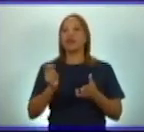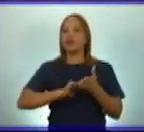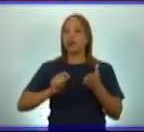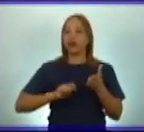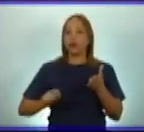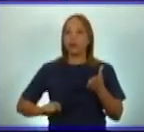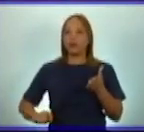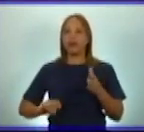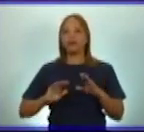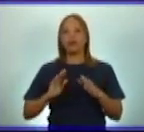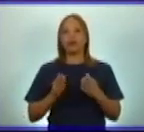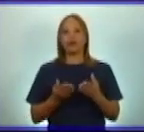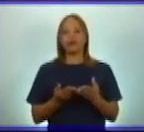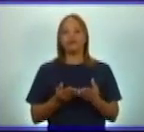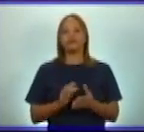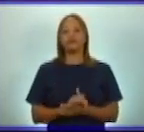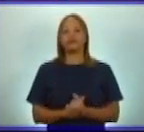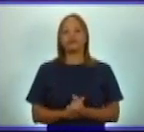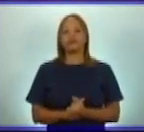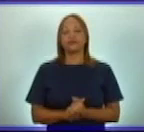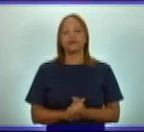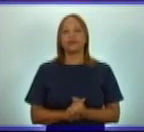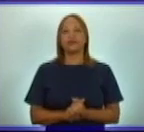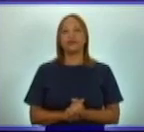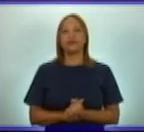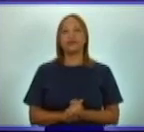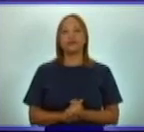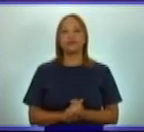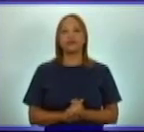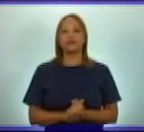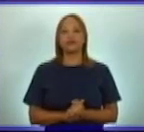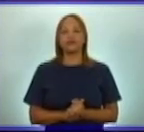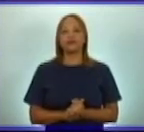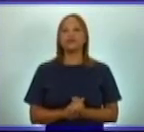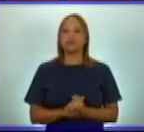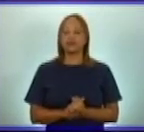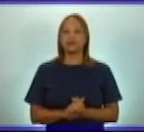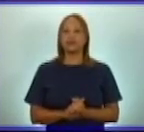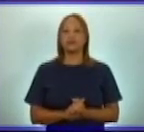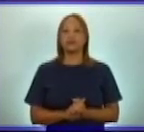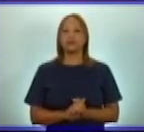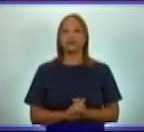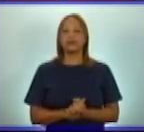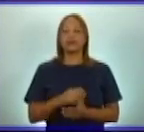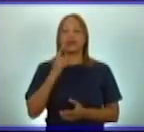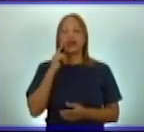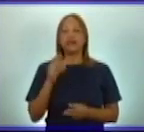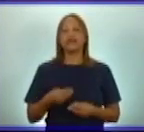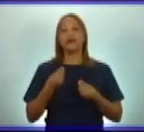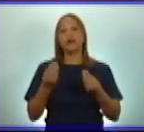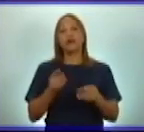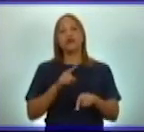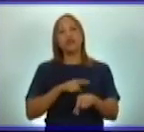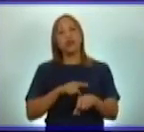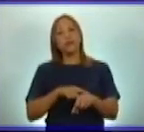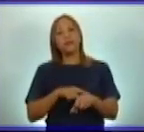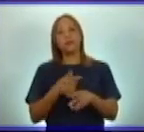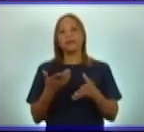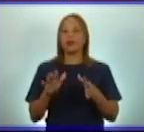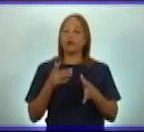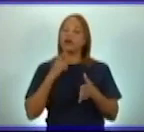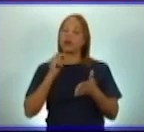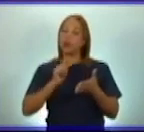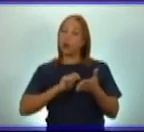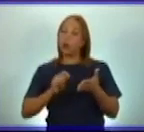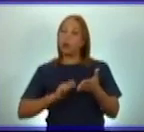detenidamente y a continuación te proponemos. Te vamos a dar un tiempo para que la copies,